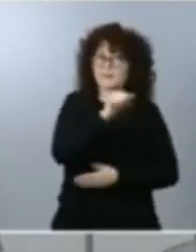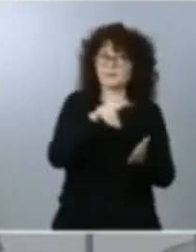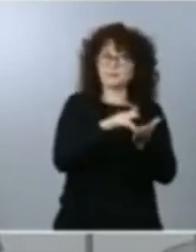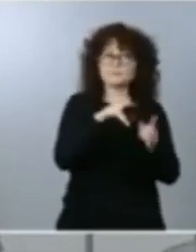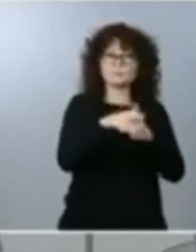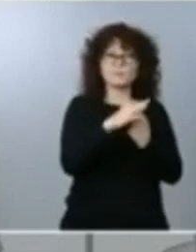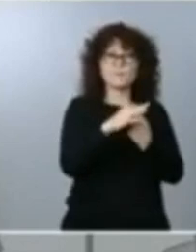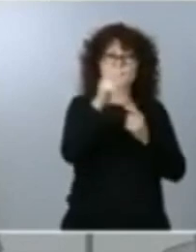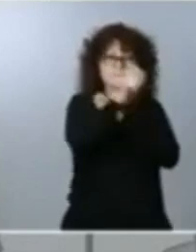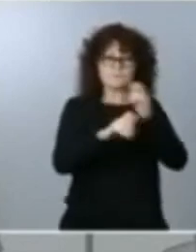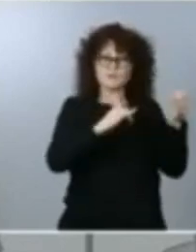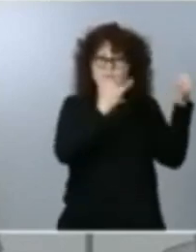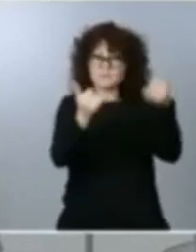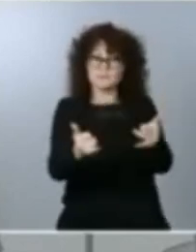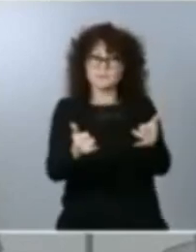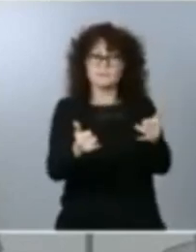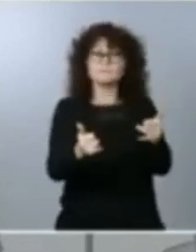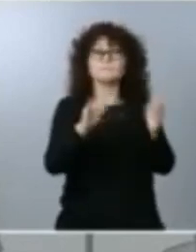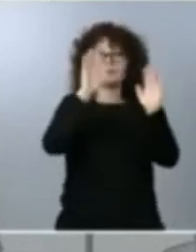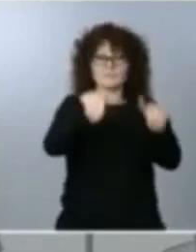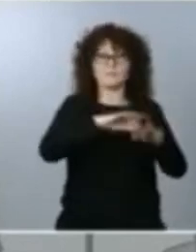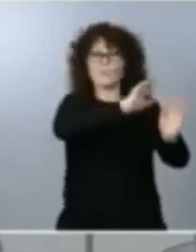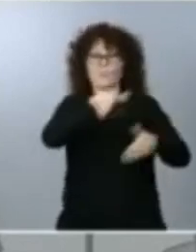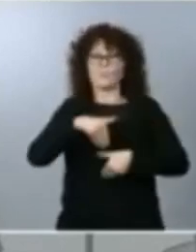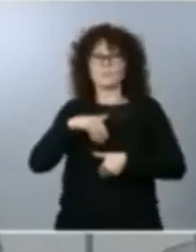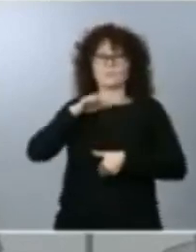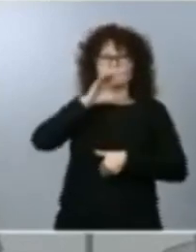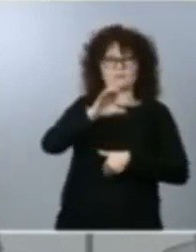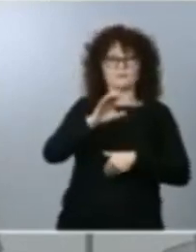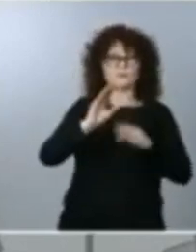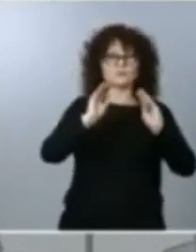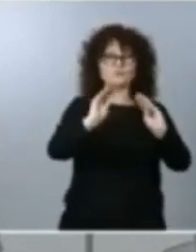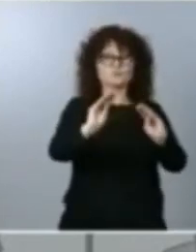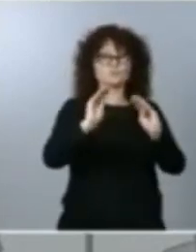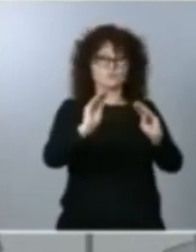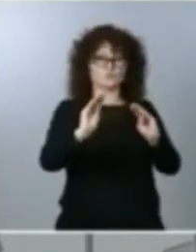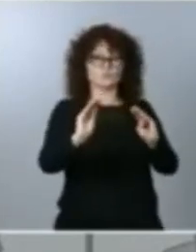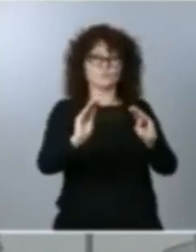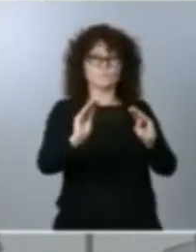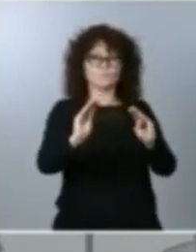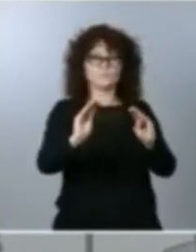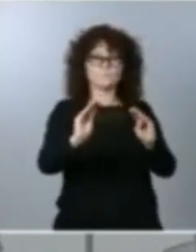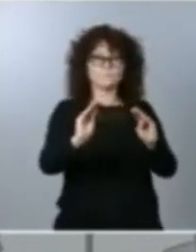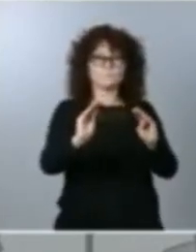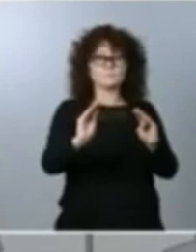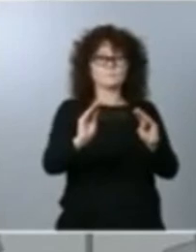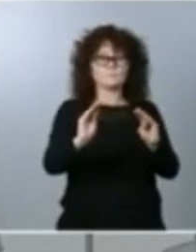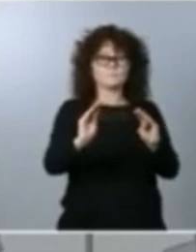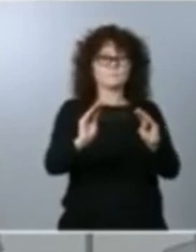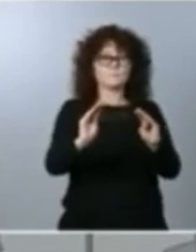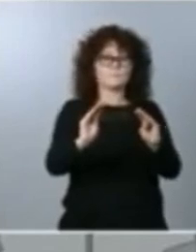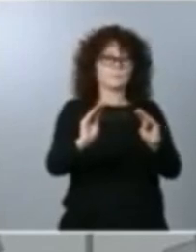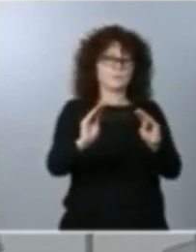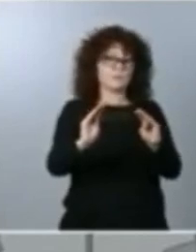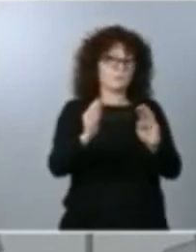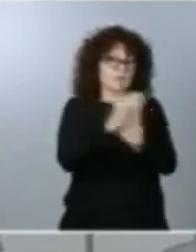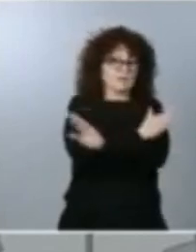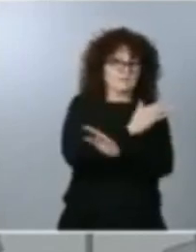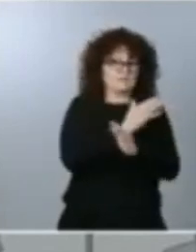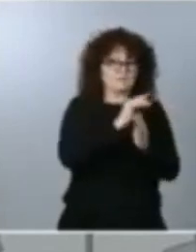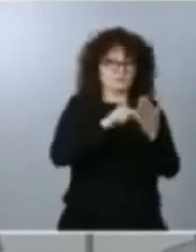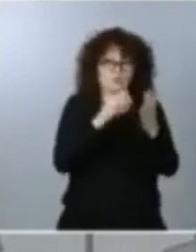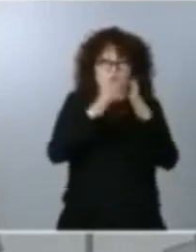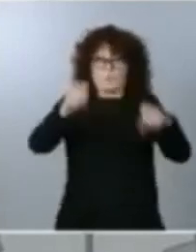lleguen van a ser repatriadas aquellos países con los que contan con los que tenemos digamos convenios por tanto